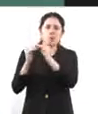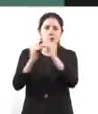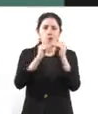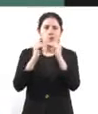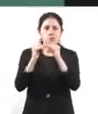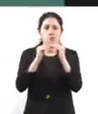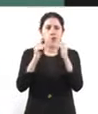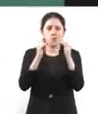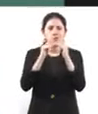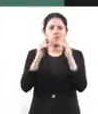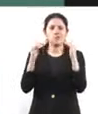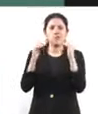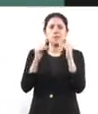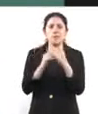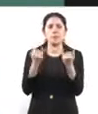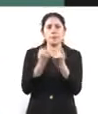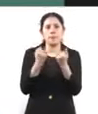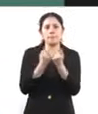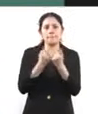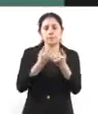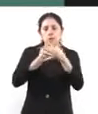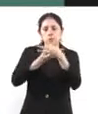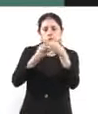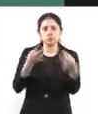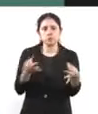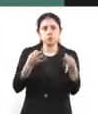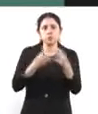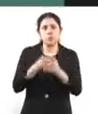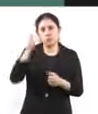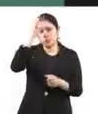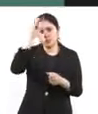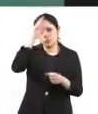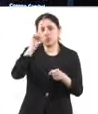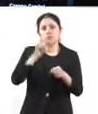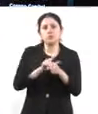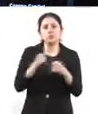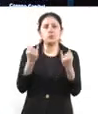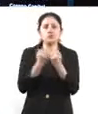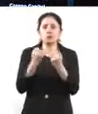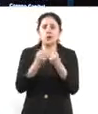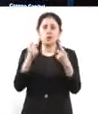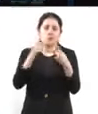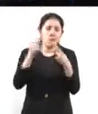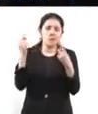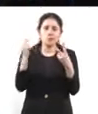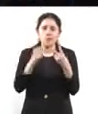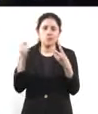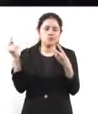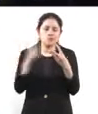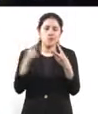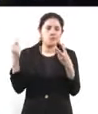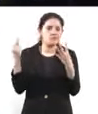y la divulgación cultural. Ya mencionaron las categorías y además se puede,